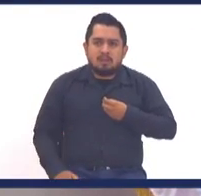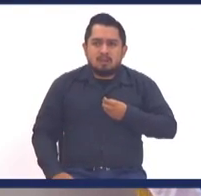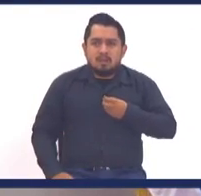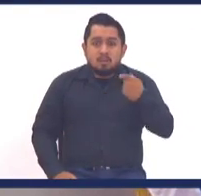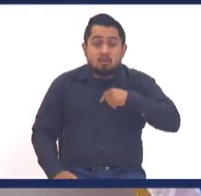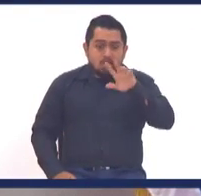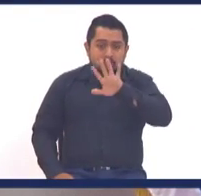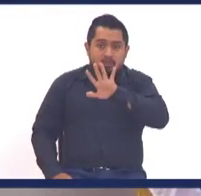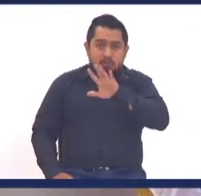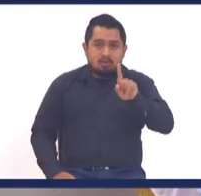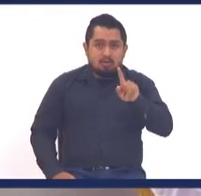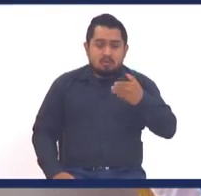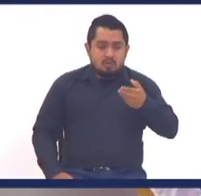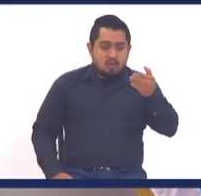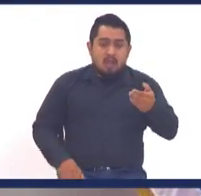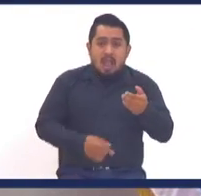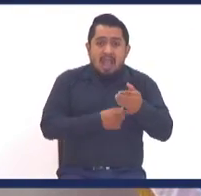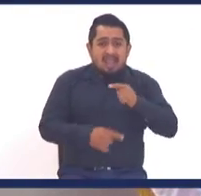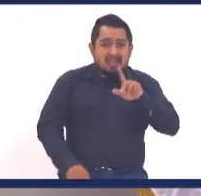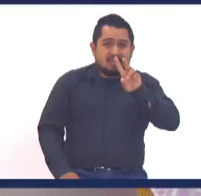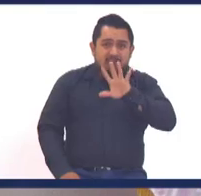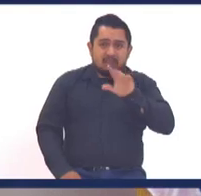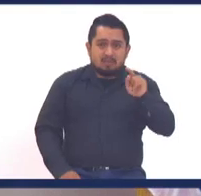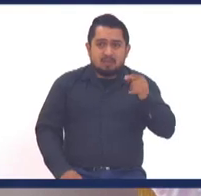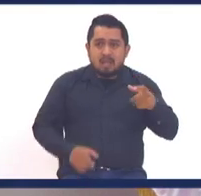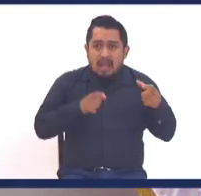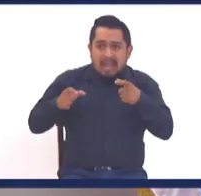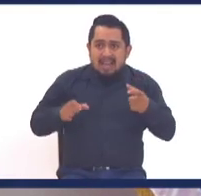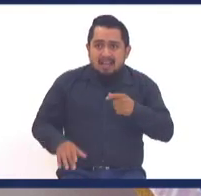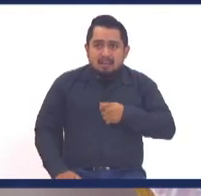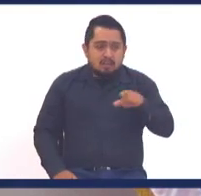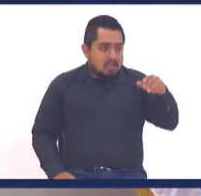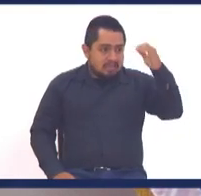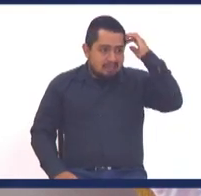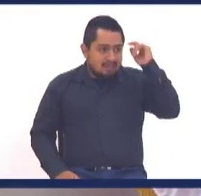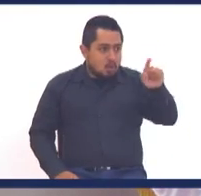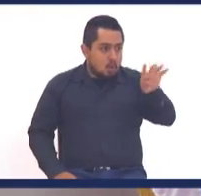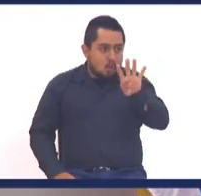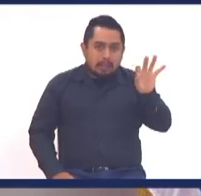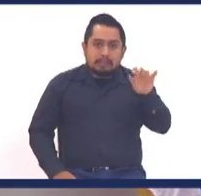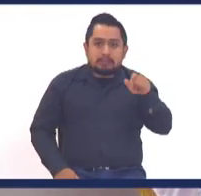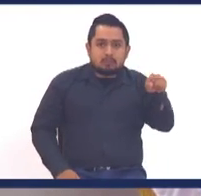yo tengo 51 años, y mis compañeros tienen de 40 para abajo, menos Jorge tiene 49.9,